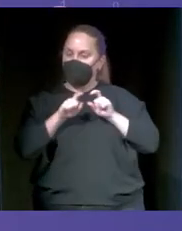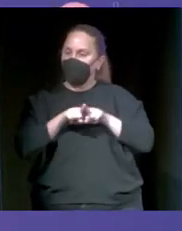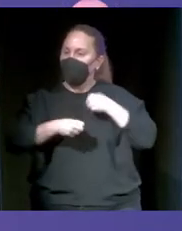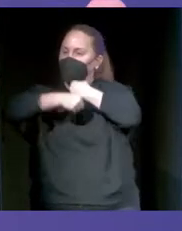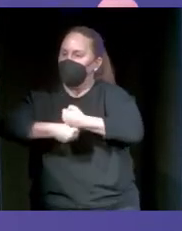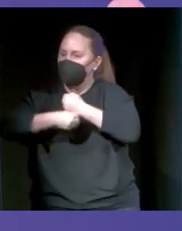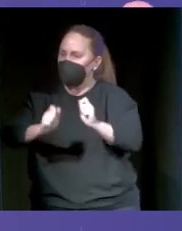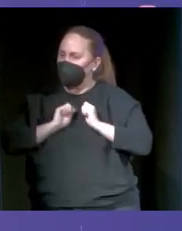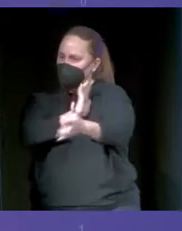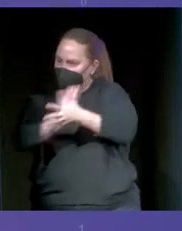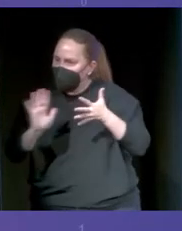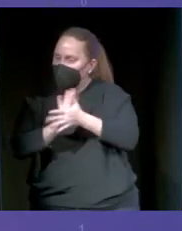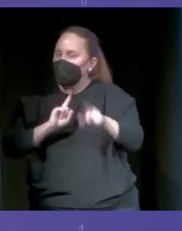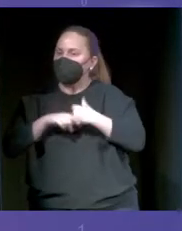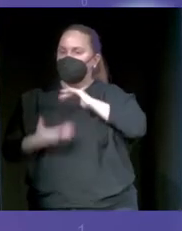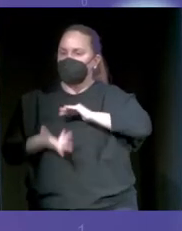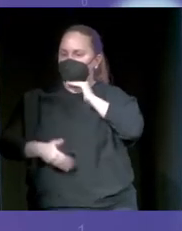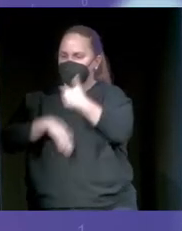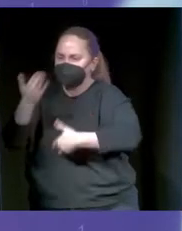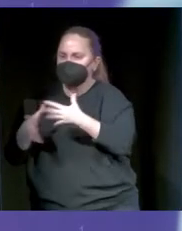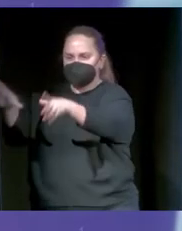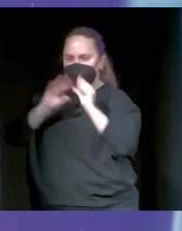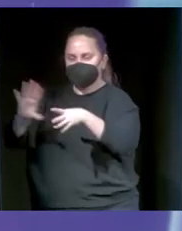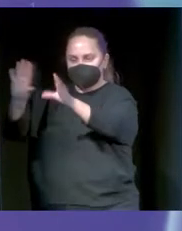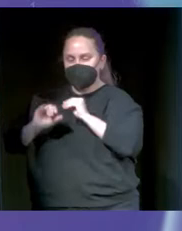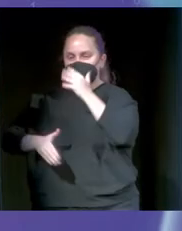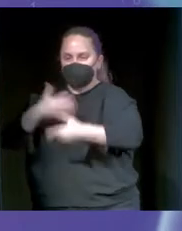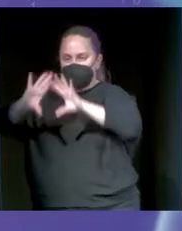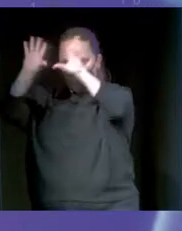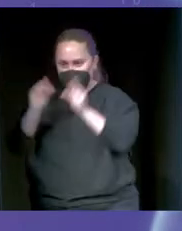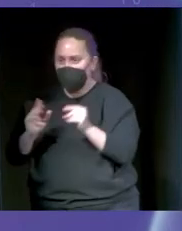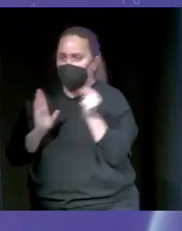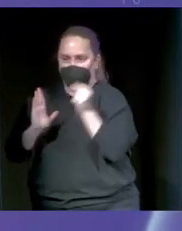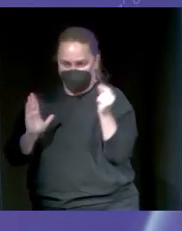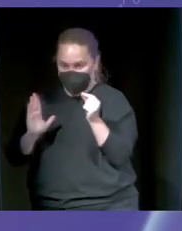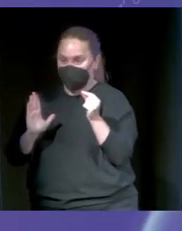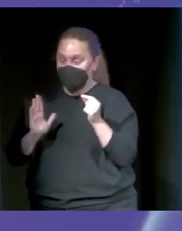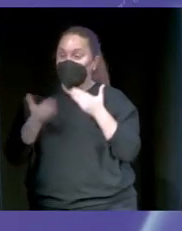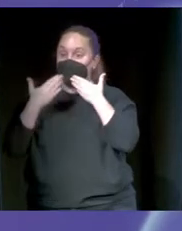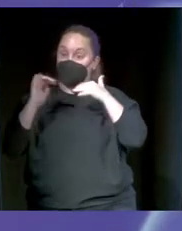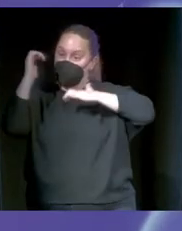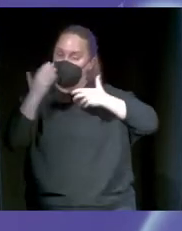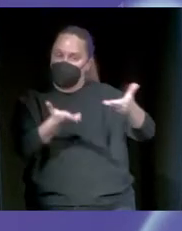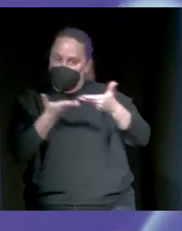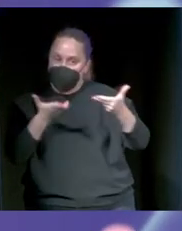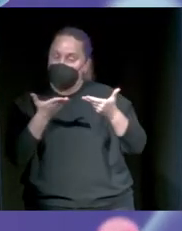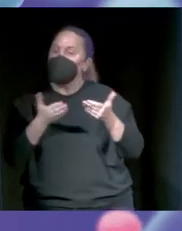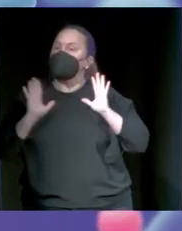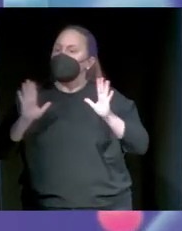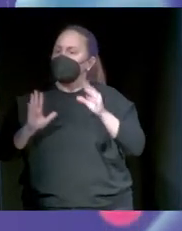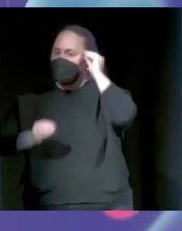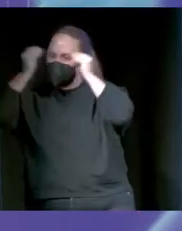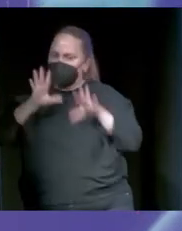ser la que nos da velocidad y capacidad de procesar grandes volúmenes de información en un tiempo cero. Mientras que el humano es el que se encarga del juicio. ¿Vale?